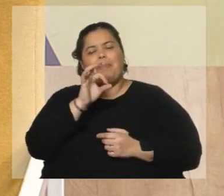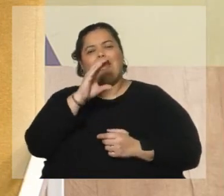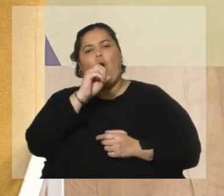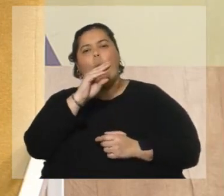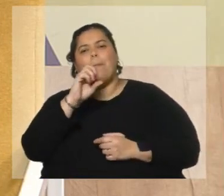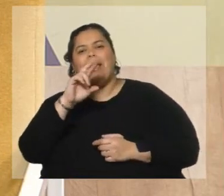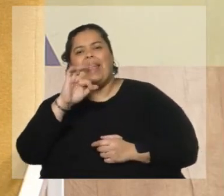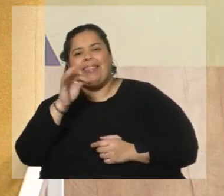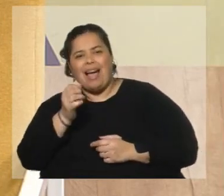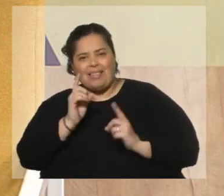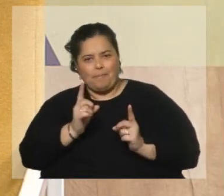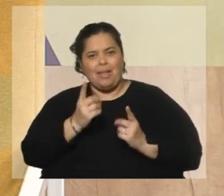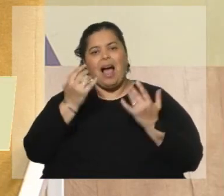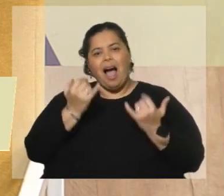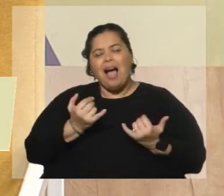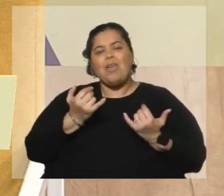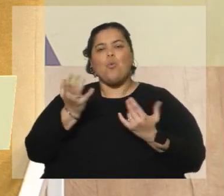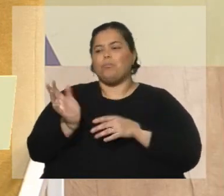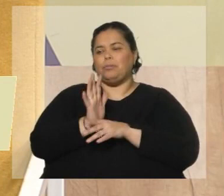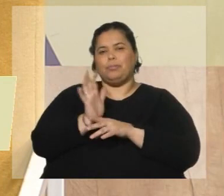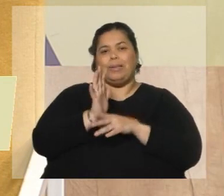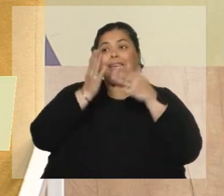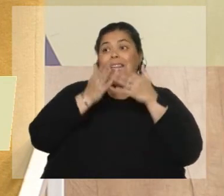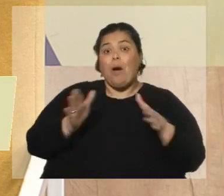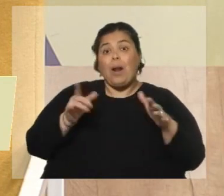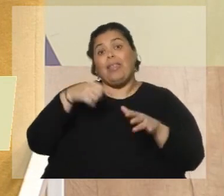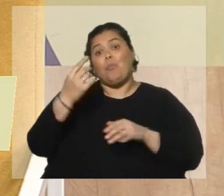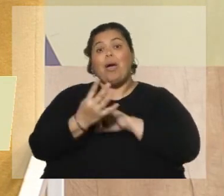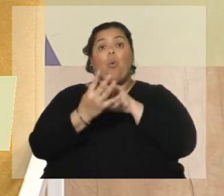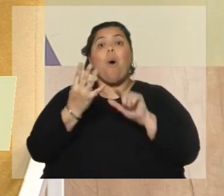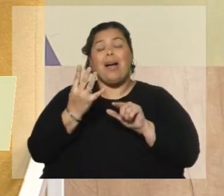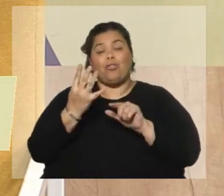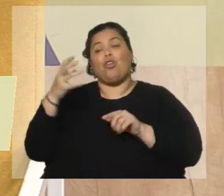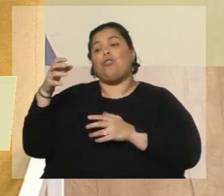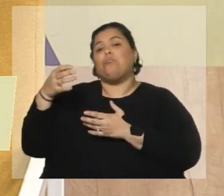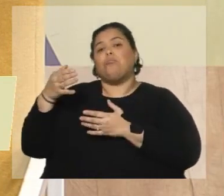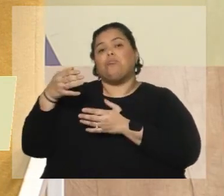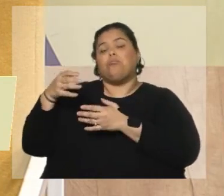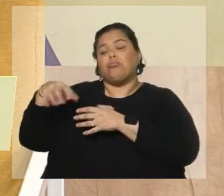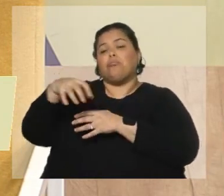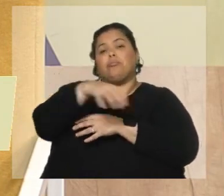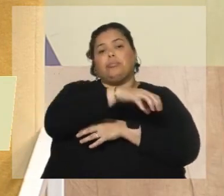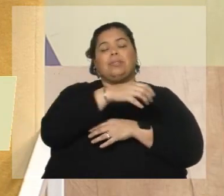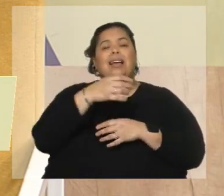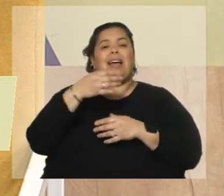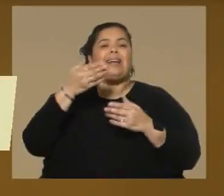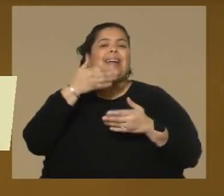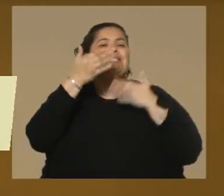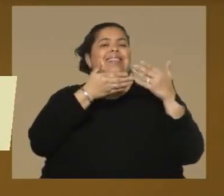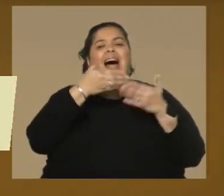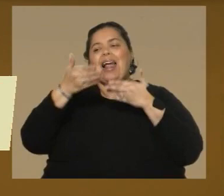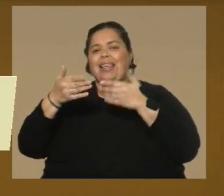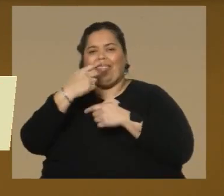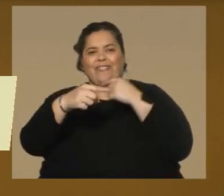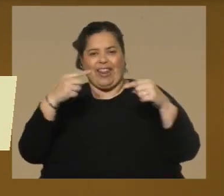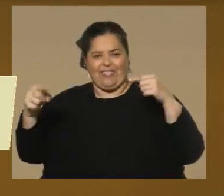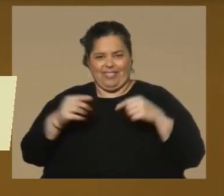y después hay cuatro recitales, en donde se mezclan canciones y áreas de ópera. Perfecto. ¿Y